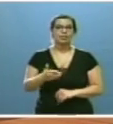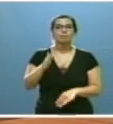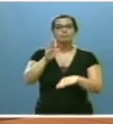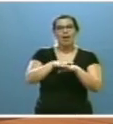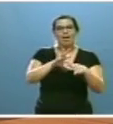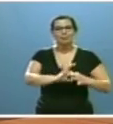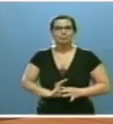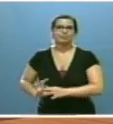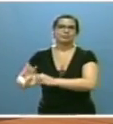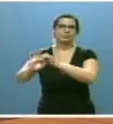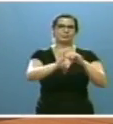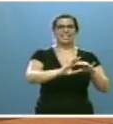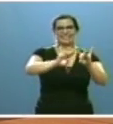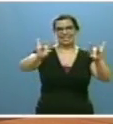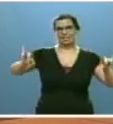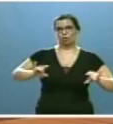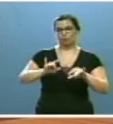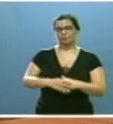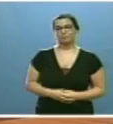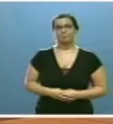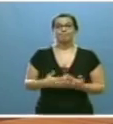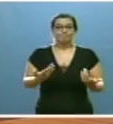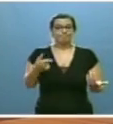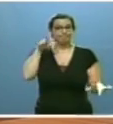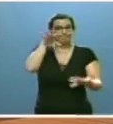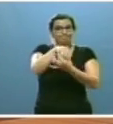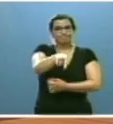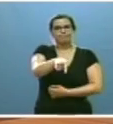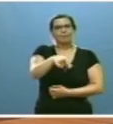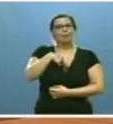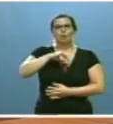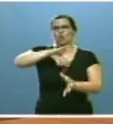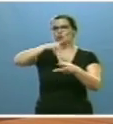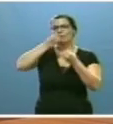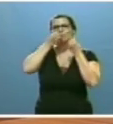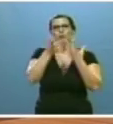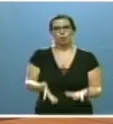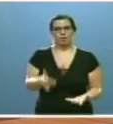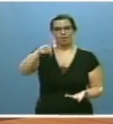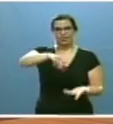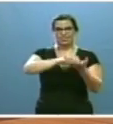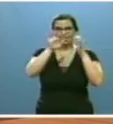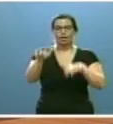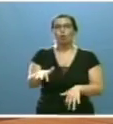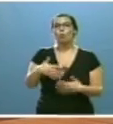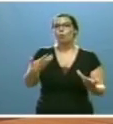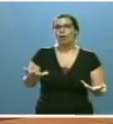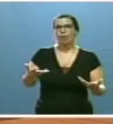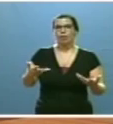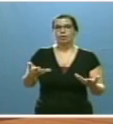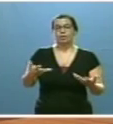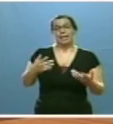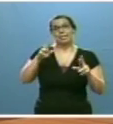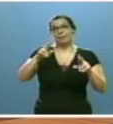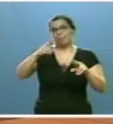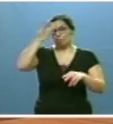cohesión del territorio. En este sentido, es una excelente noticia para la comunidad el impulso, esperemos que